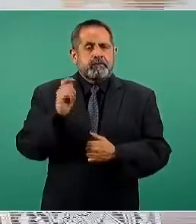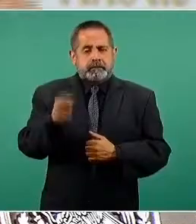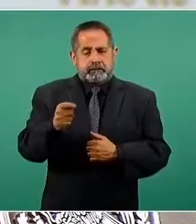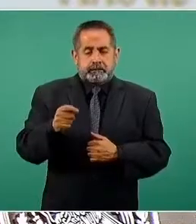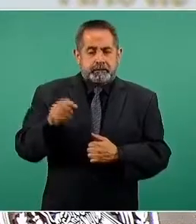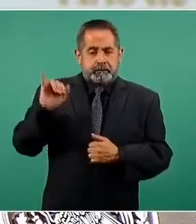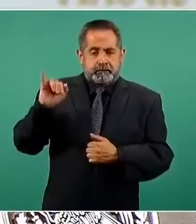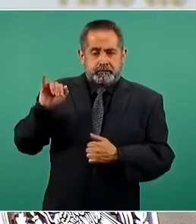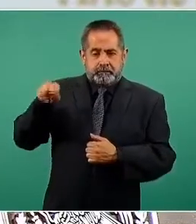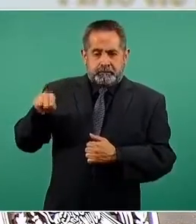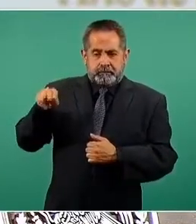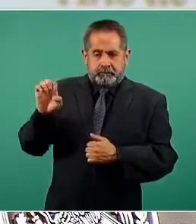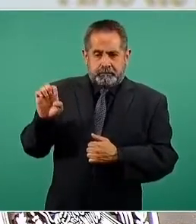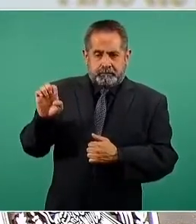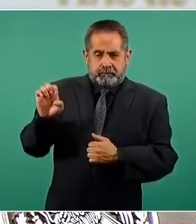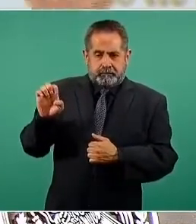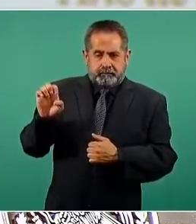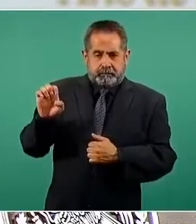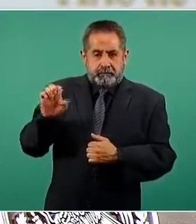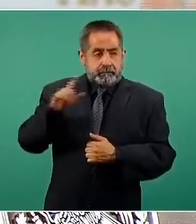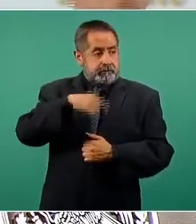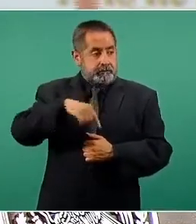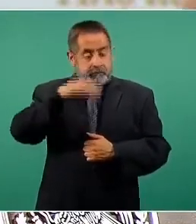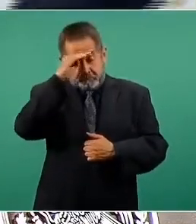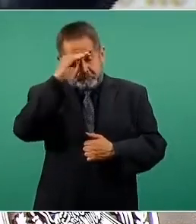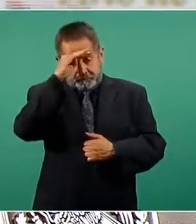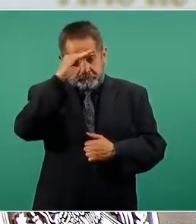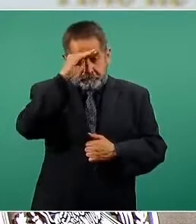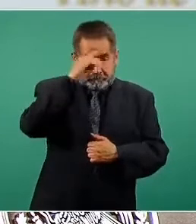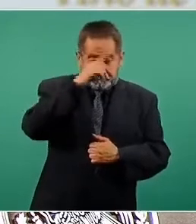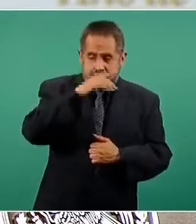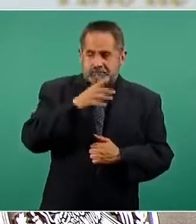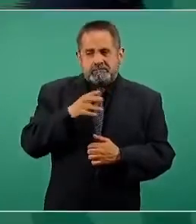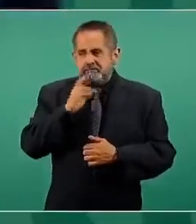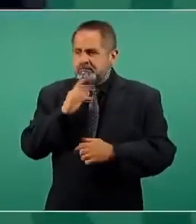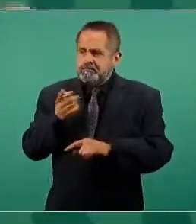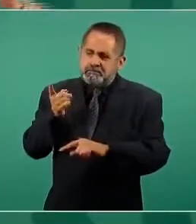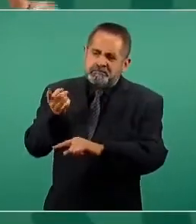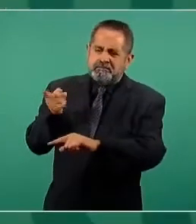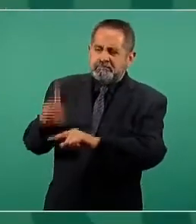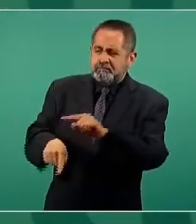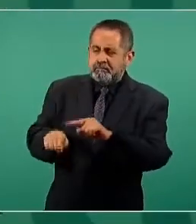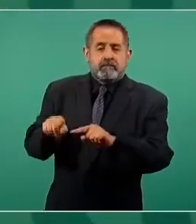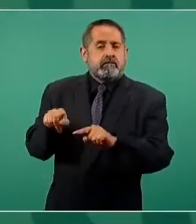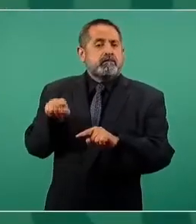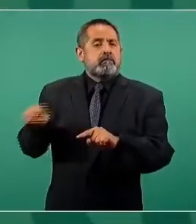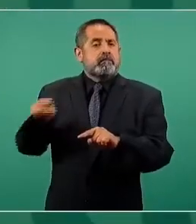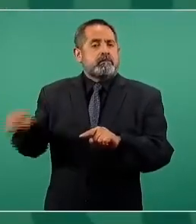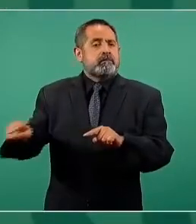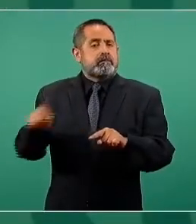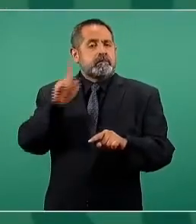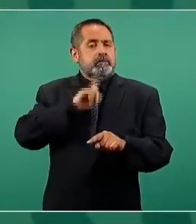ya el INE está pensando en quitarle el registro a otra candidata,